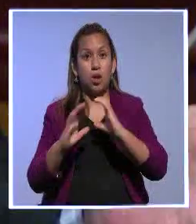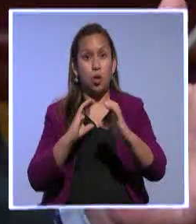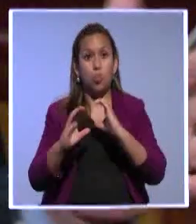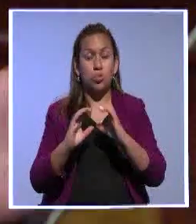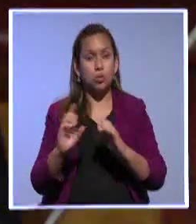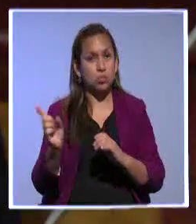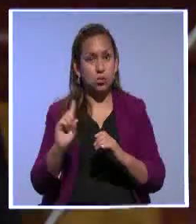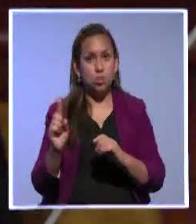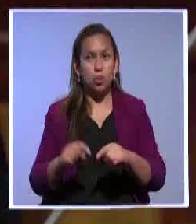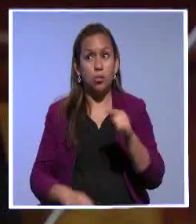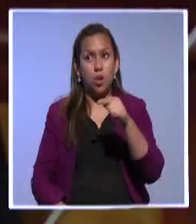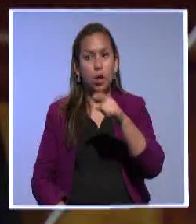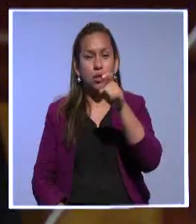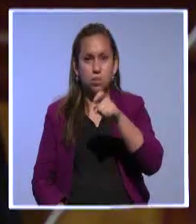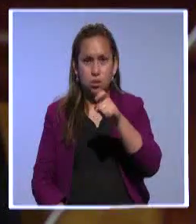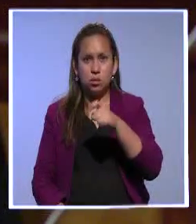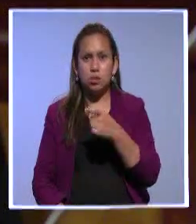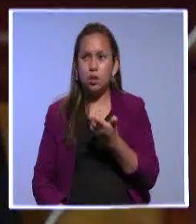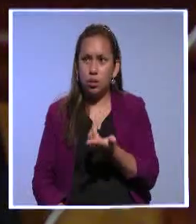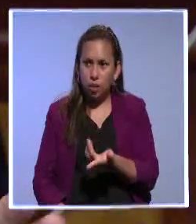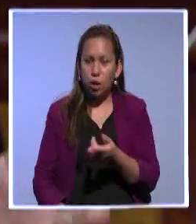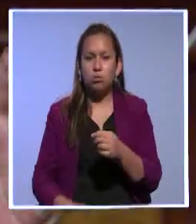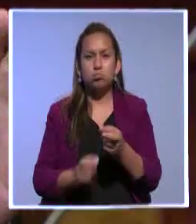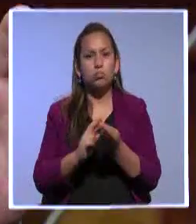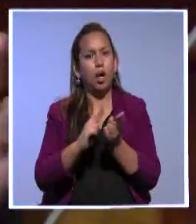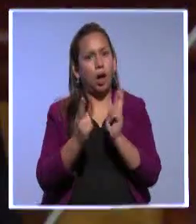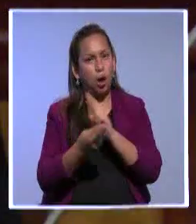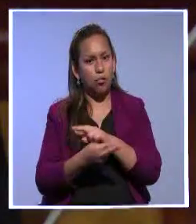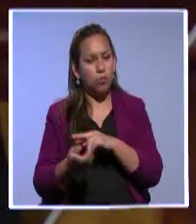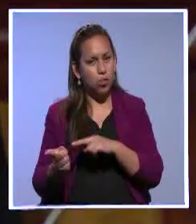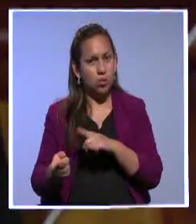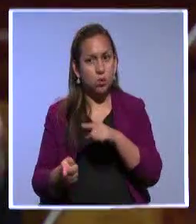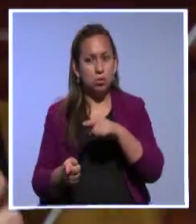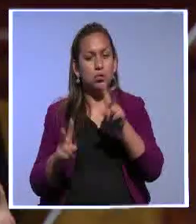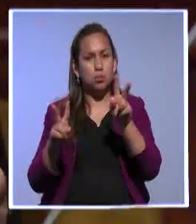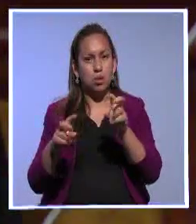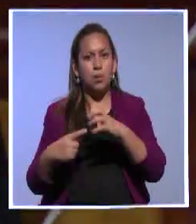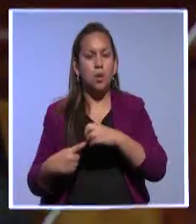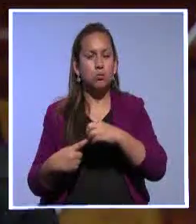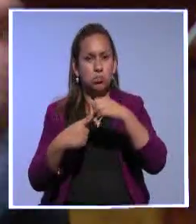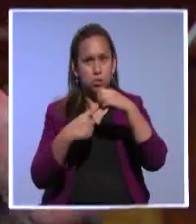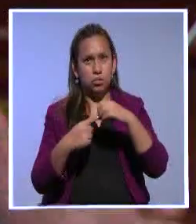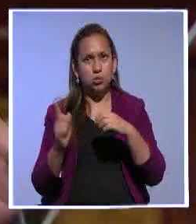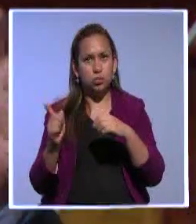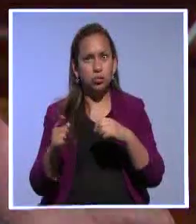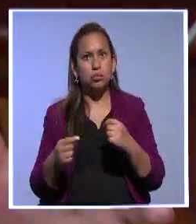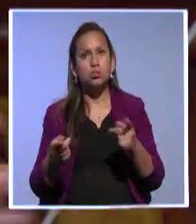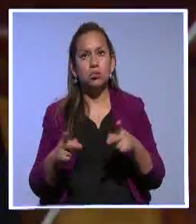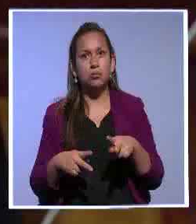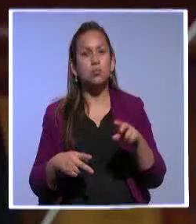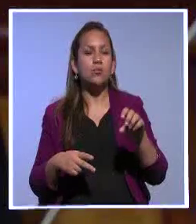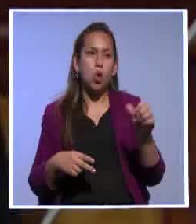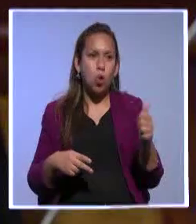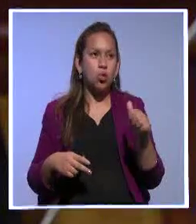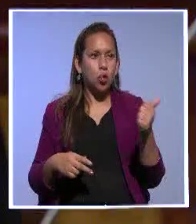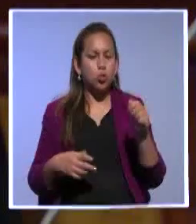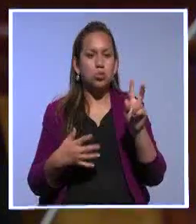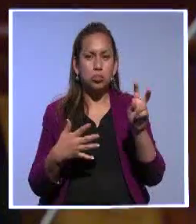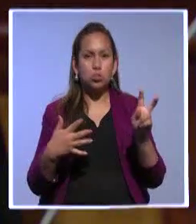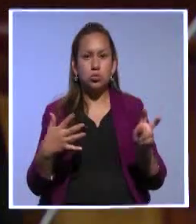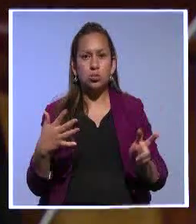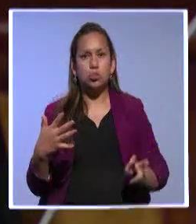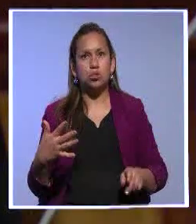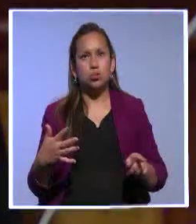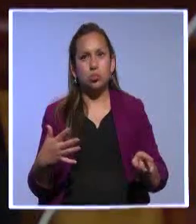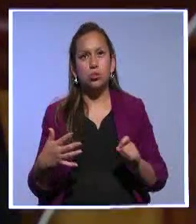evidentemente ahí hay cosas que corregir, pues. Y ese es un tema prioritario. Y así como ese, muchísimos otros en otras leyes. Y también,